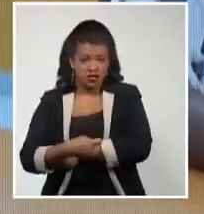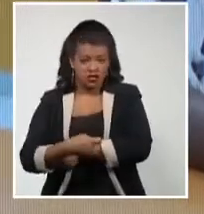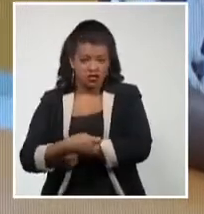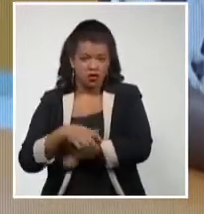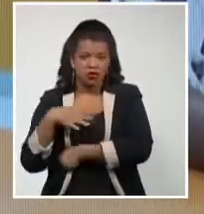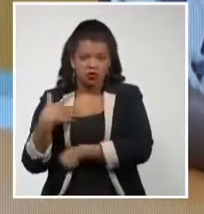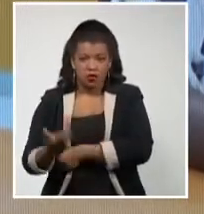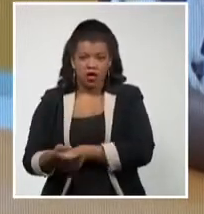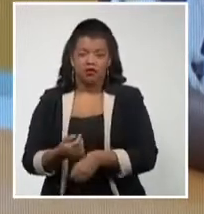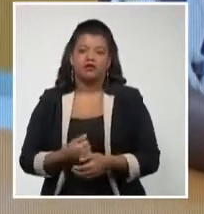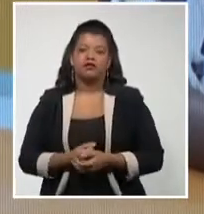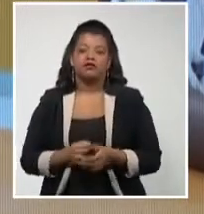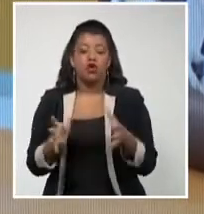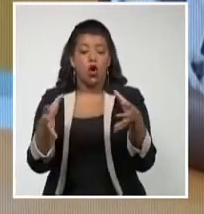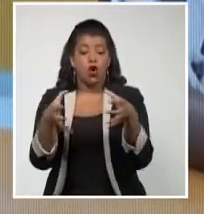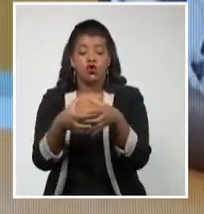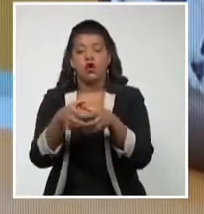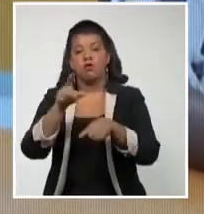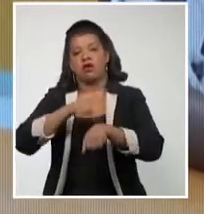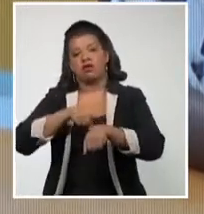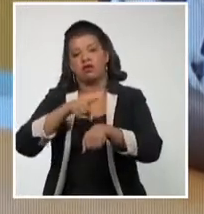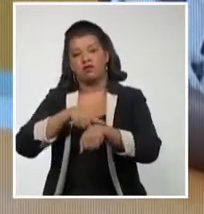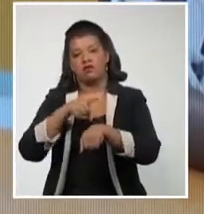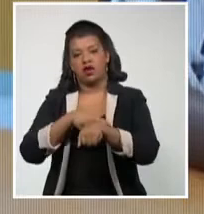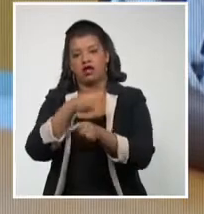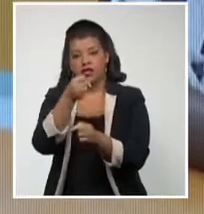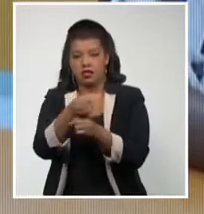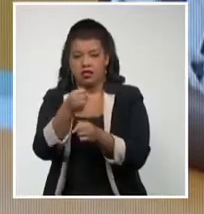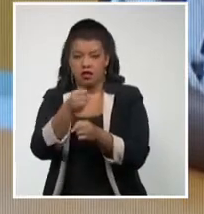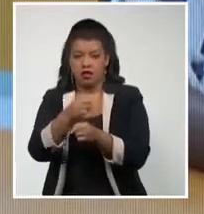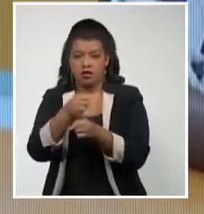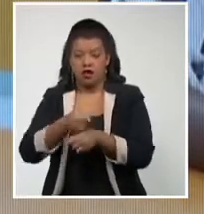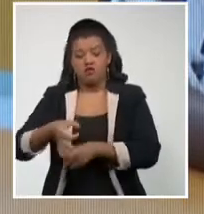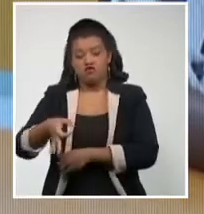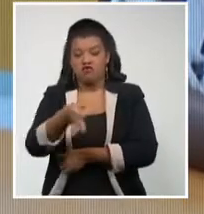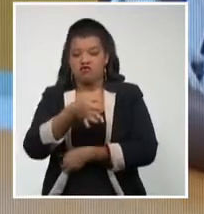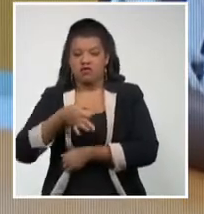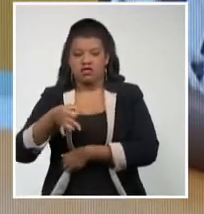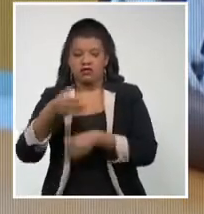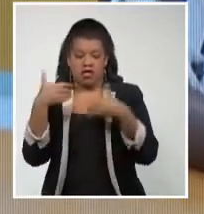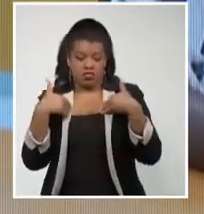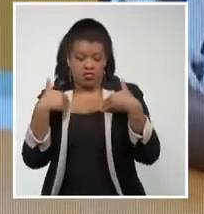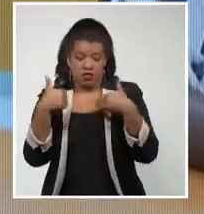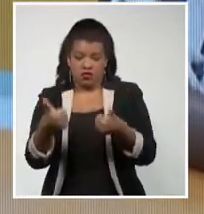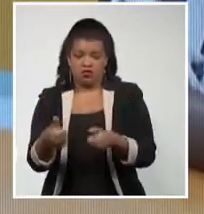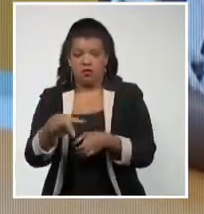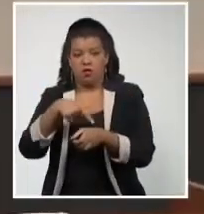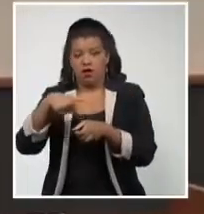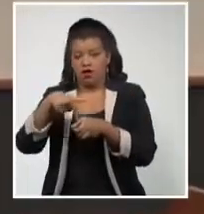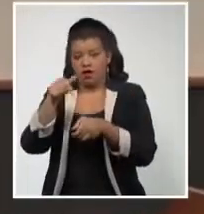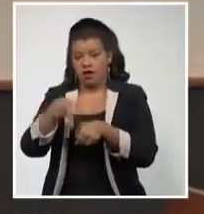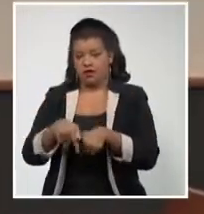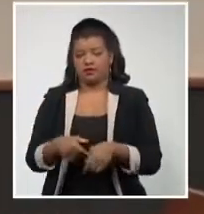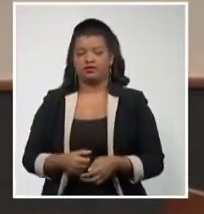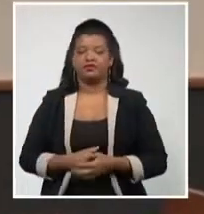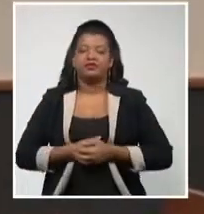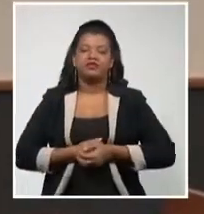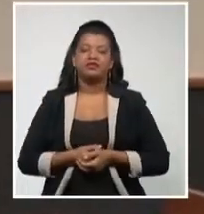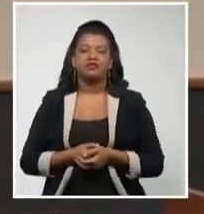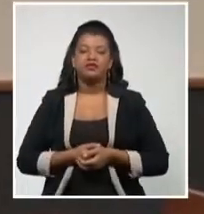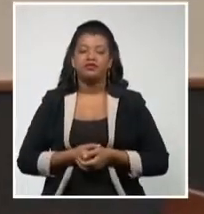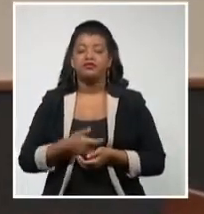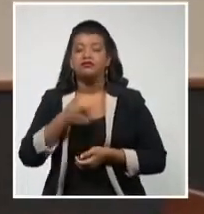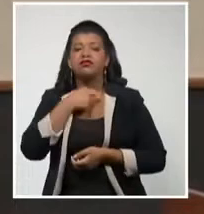del grupo temporal municipal en un puesto de dirección, el policlínico de este Consejo Popular. Tras valorar la